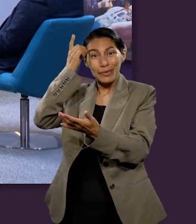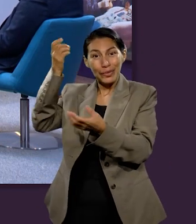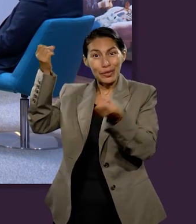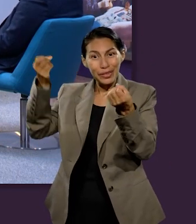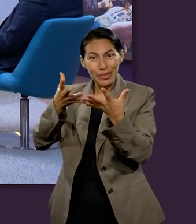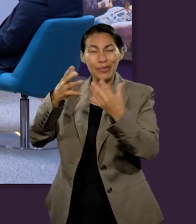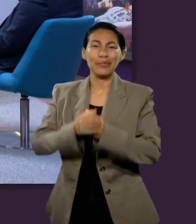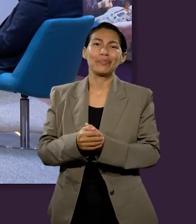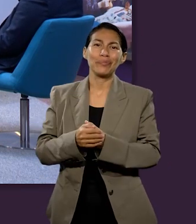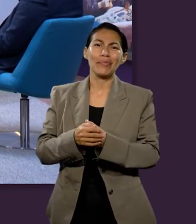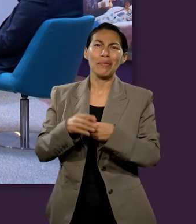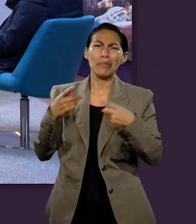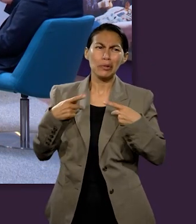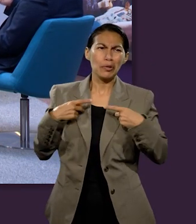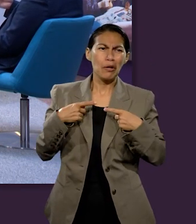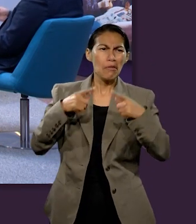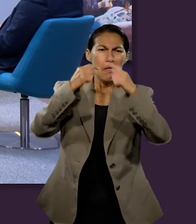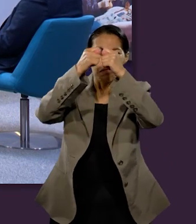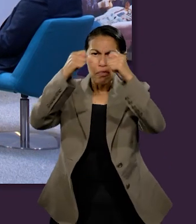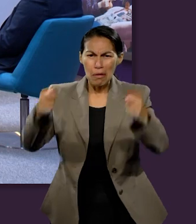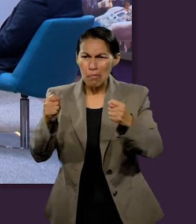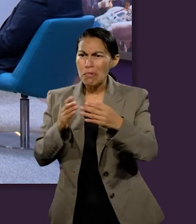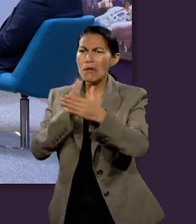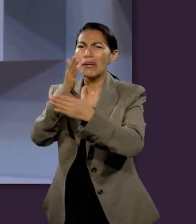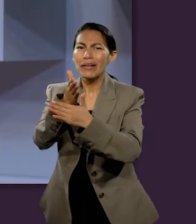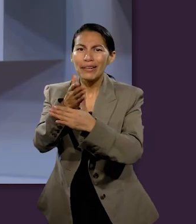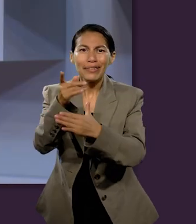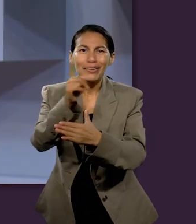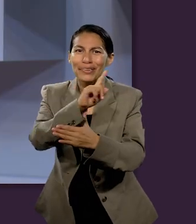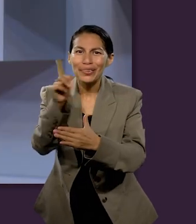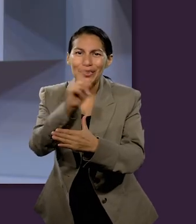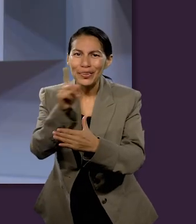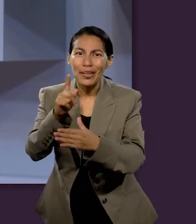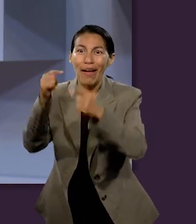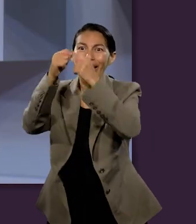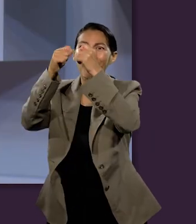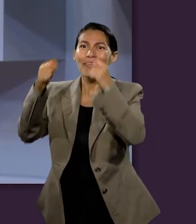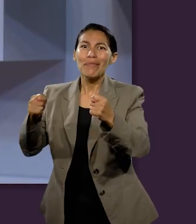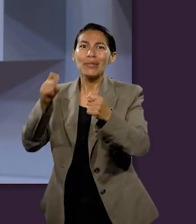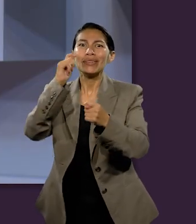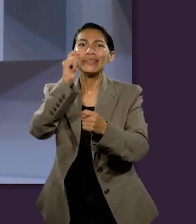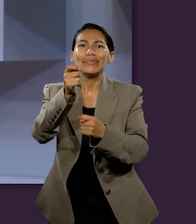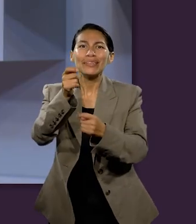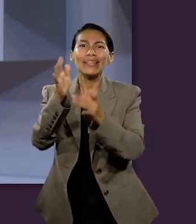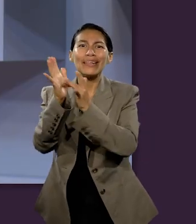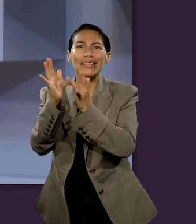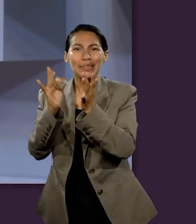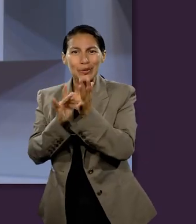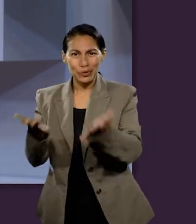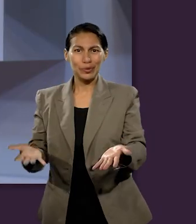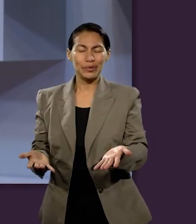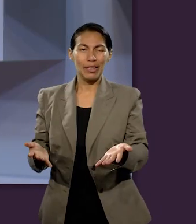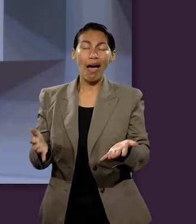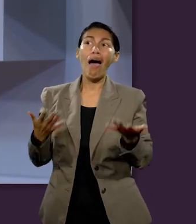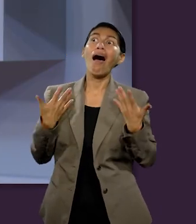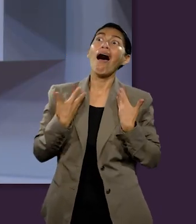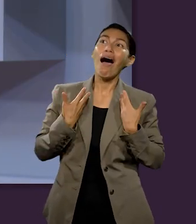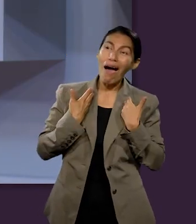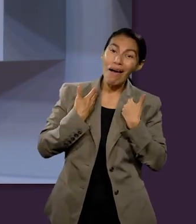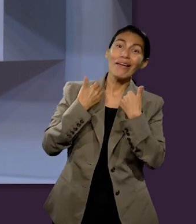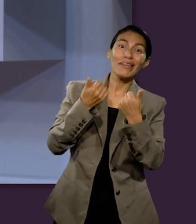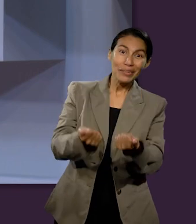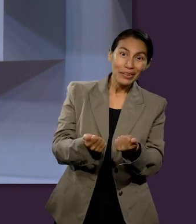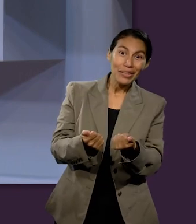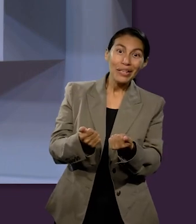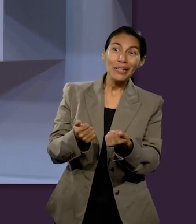original, la adoración al Señor. Gracias. Esa es la razón por la que el texto termina diciendo no había allí